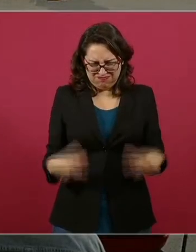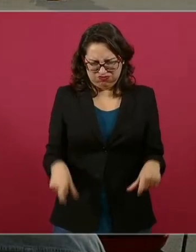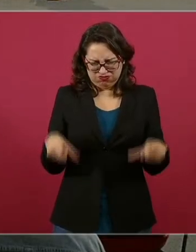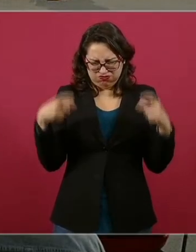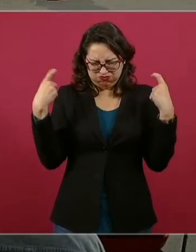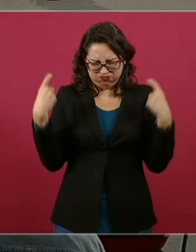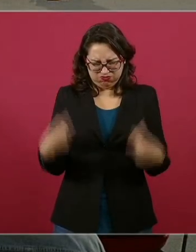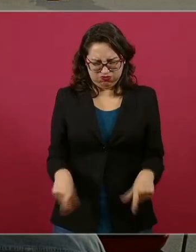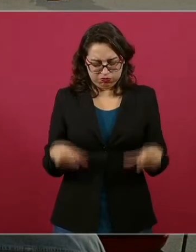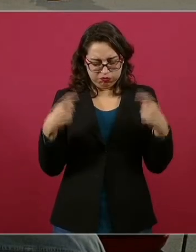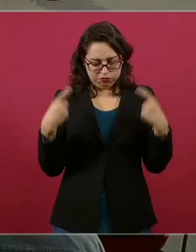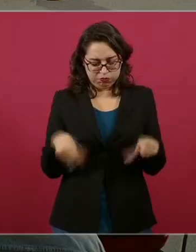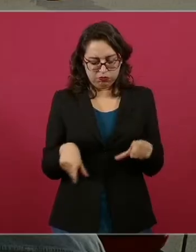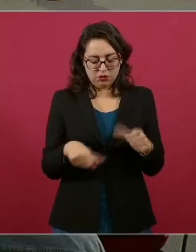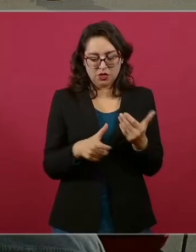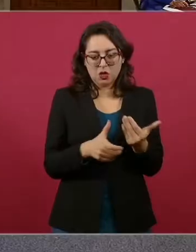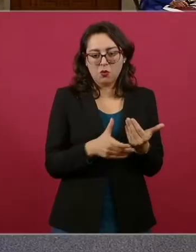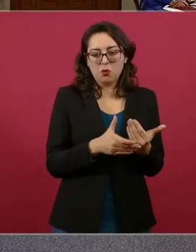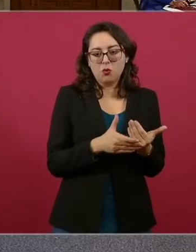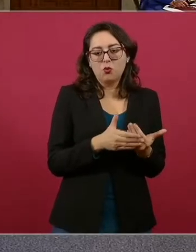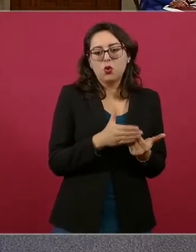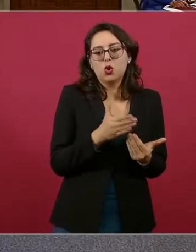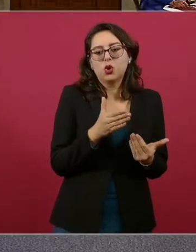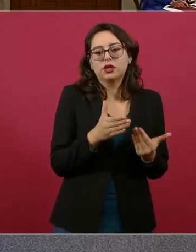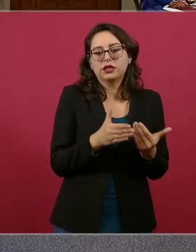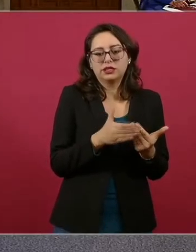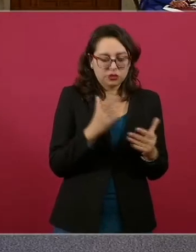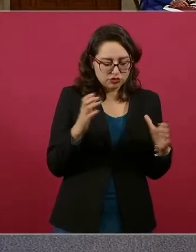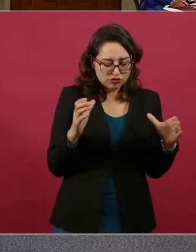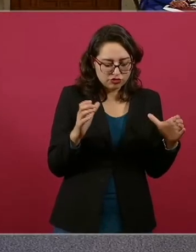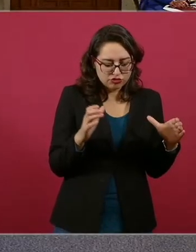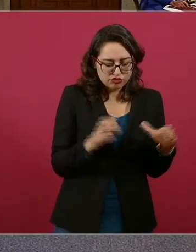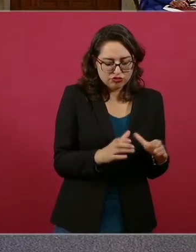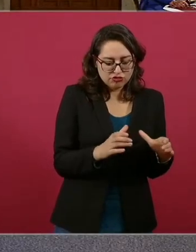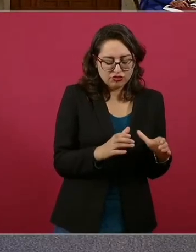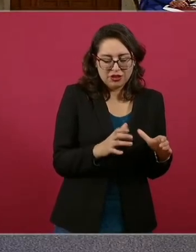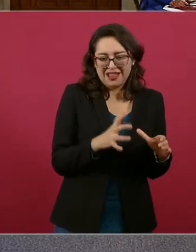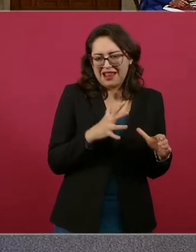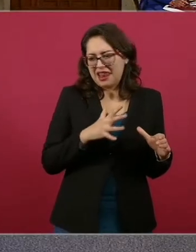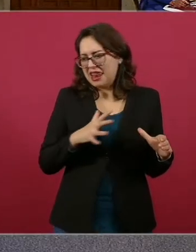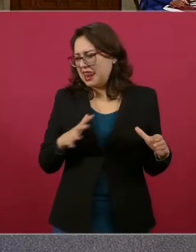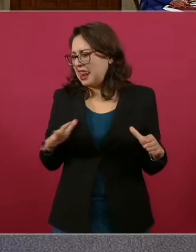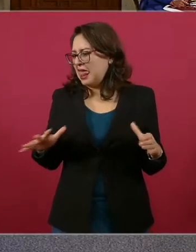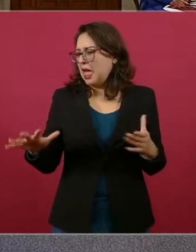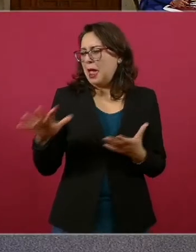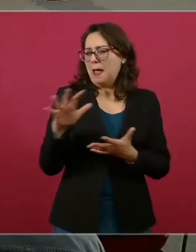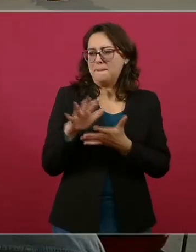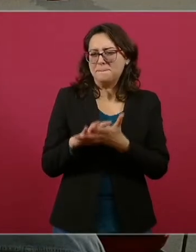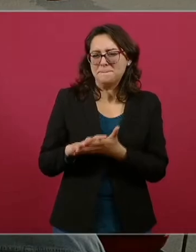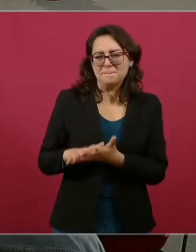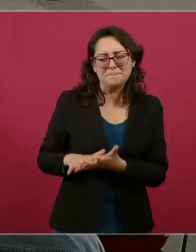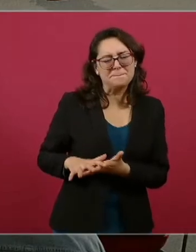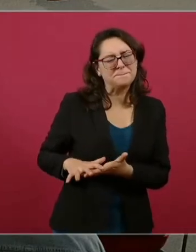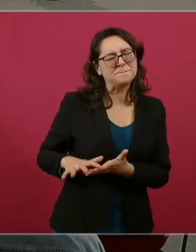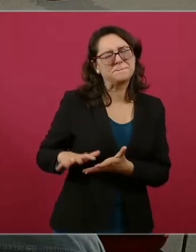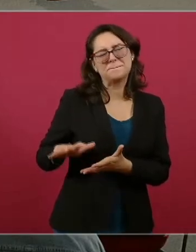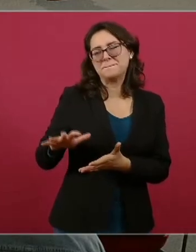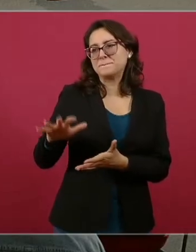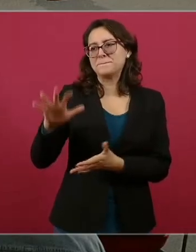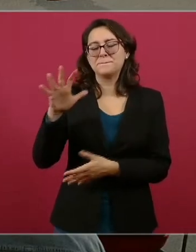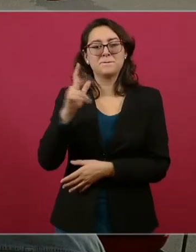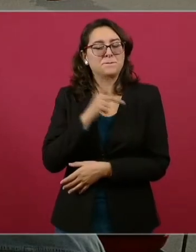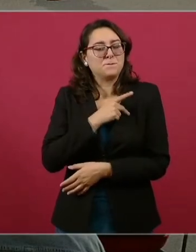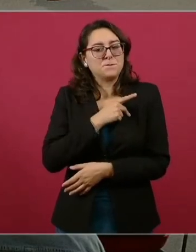muy ricos y millones de pobres. Por eso yo llamo a Salinas el padre